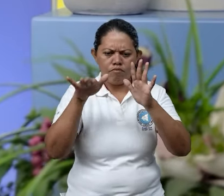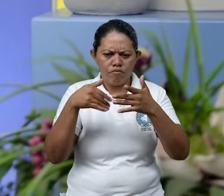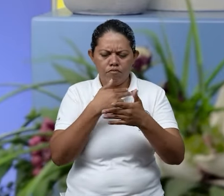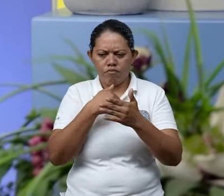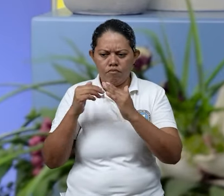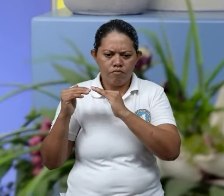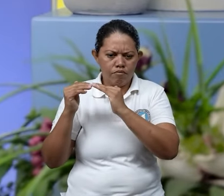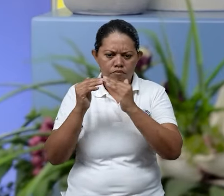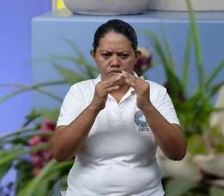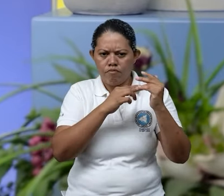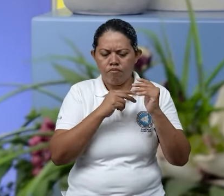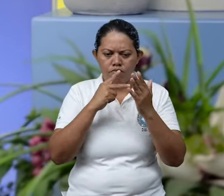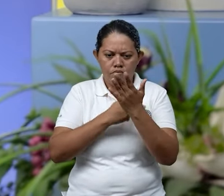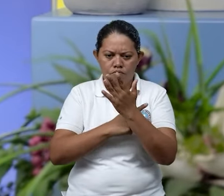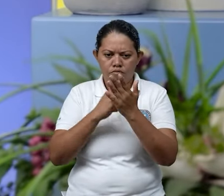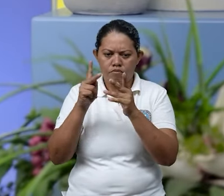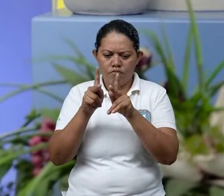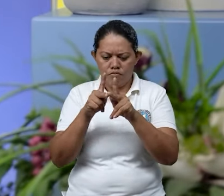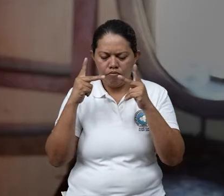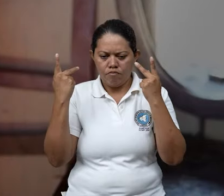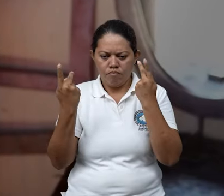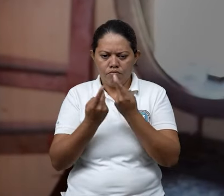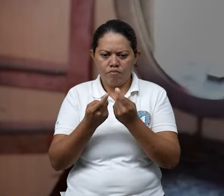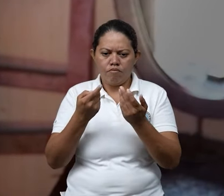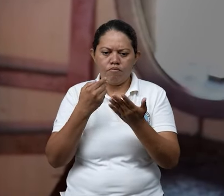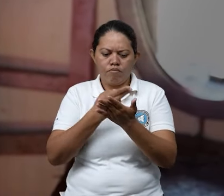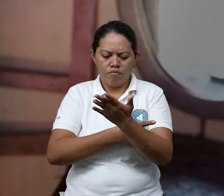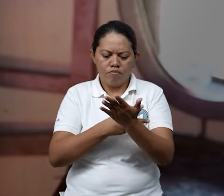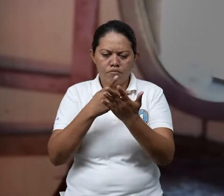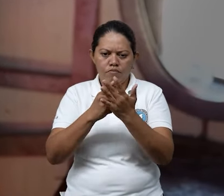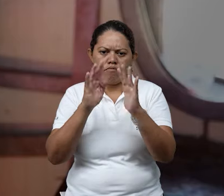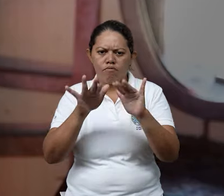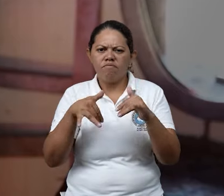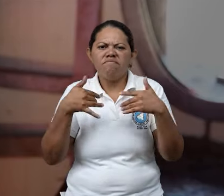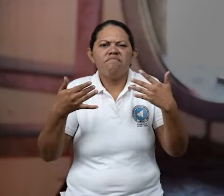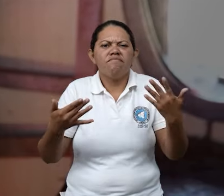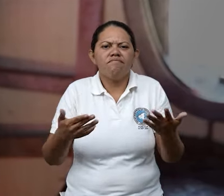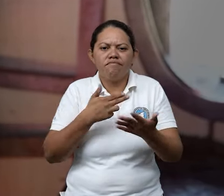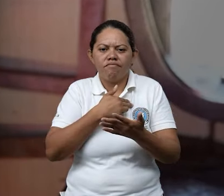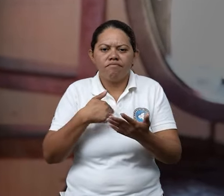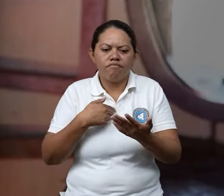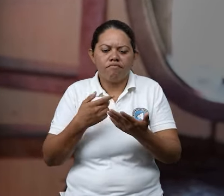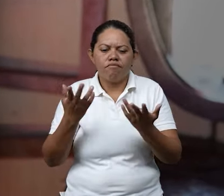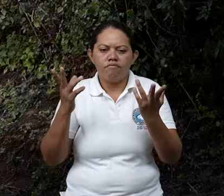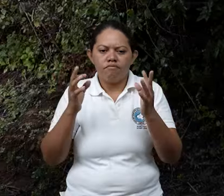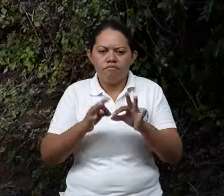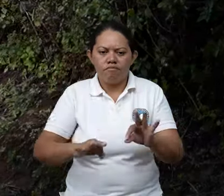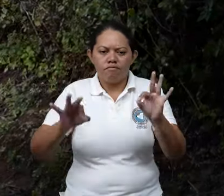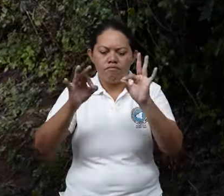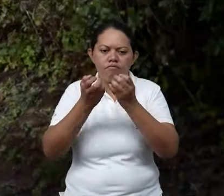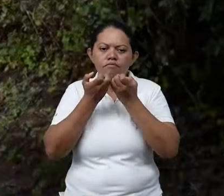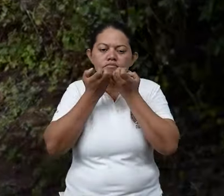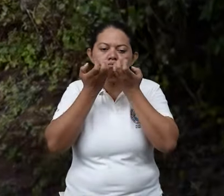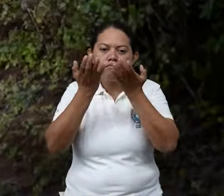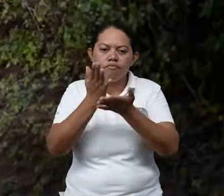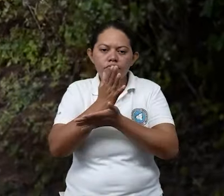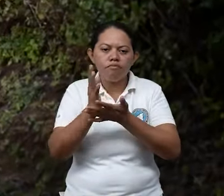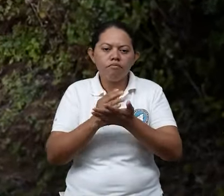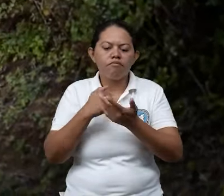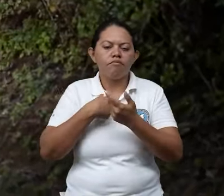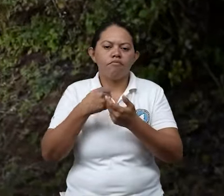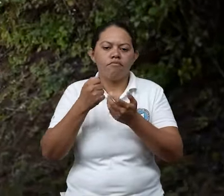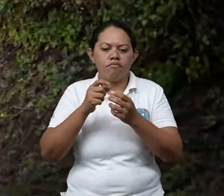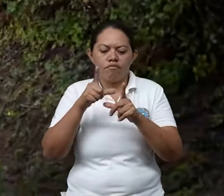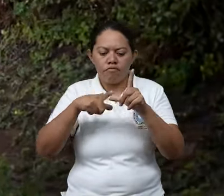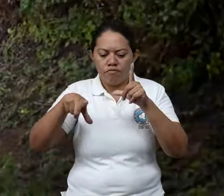la población, crear sus planes. Estos planes, básicamente, contienen una identificación del riesgo